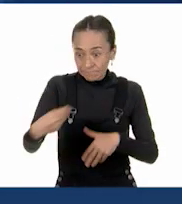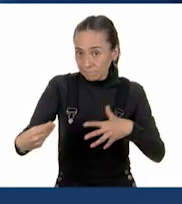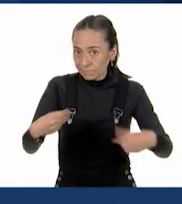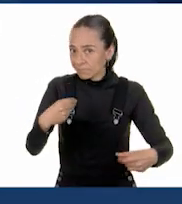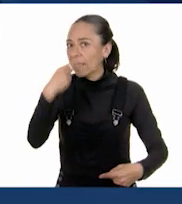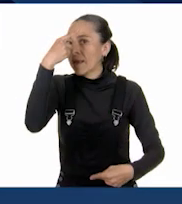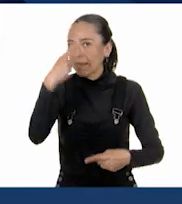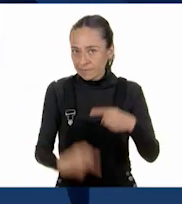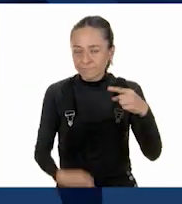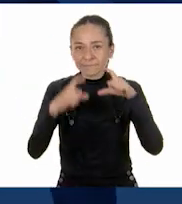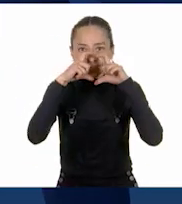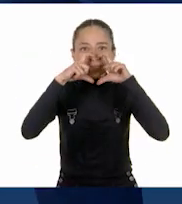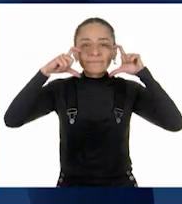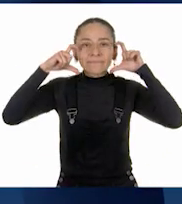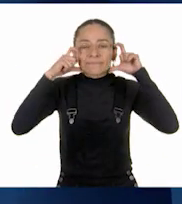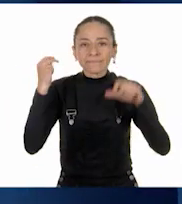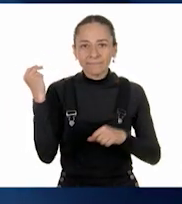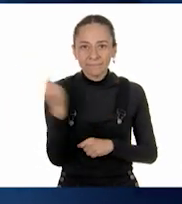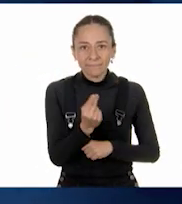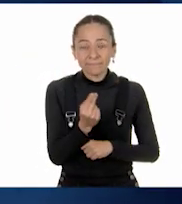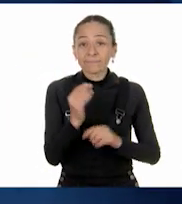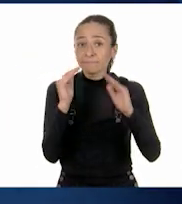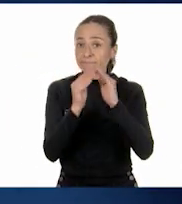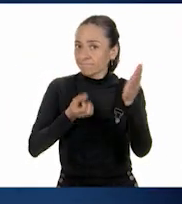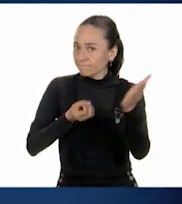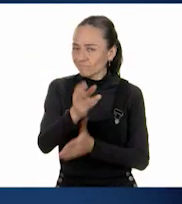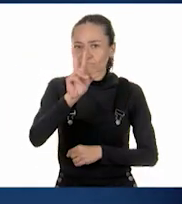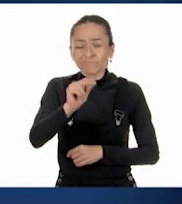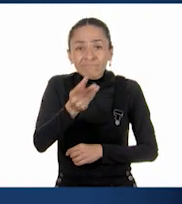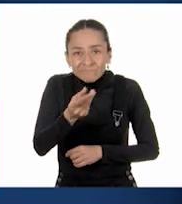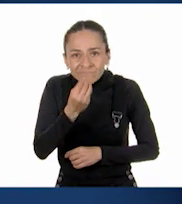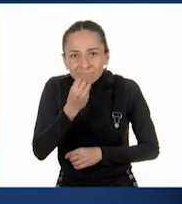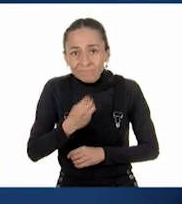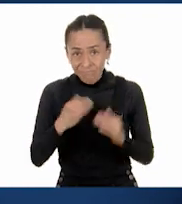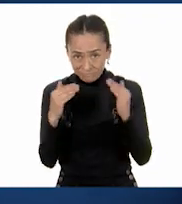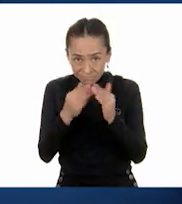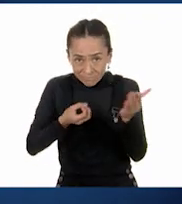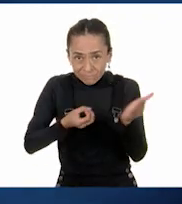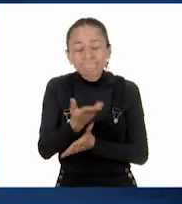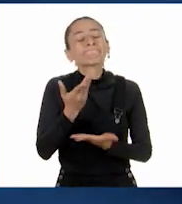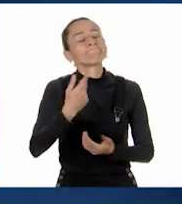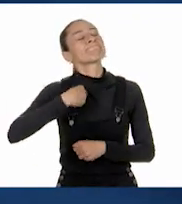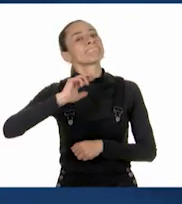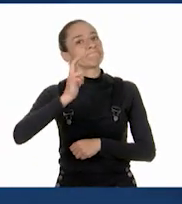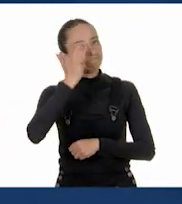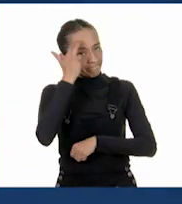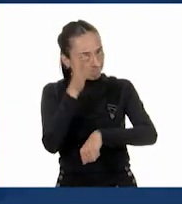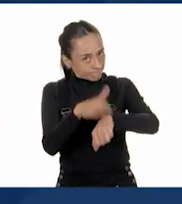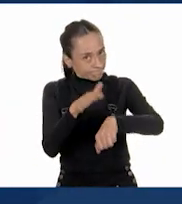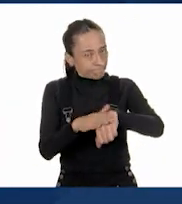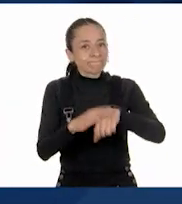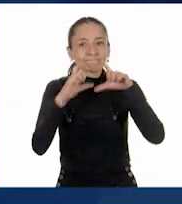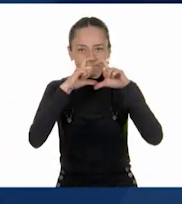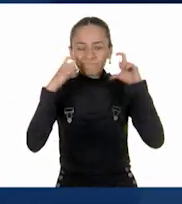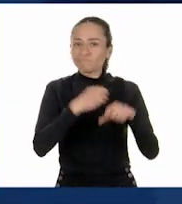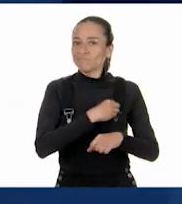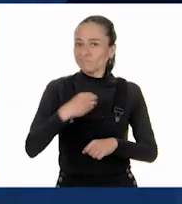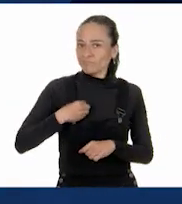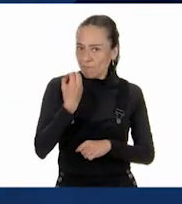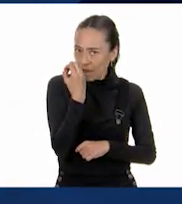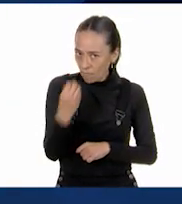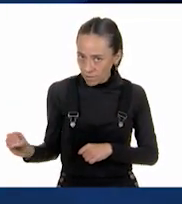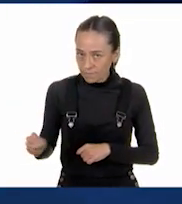Utiliza cubrebocas. No salgas de casa. Y si tienes que hacerlo, recuerda que es obligatorio utilizarlo. Mantén la sana